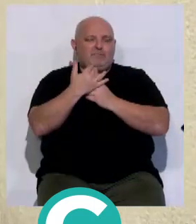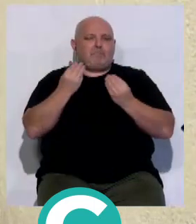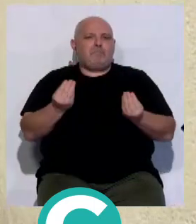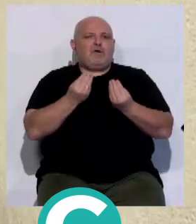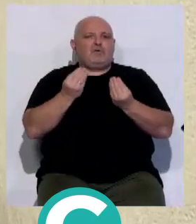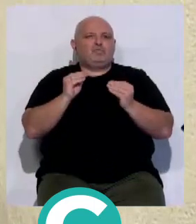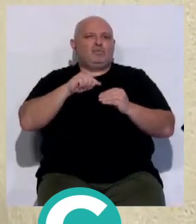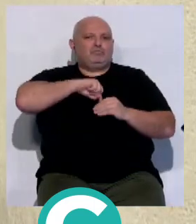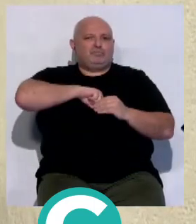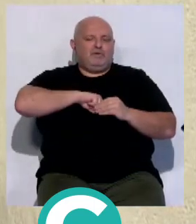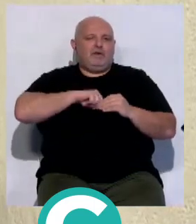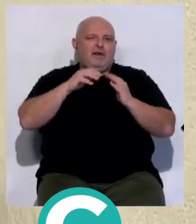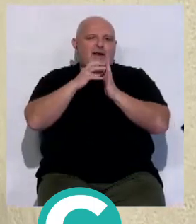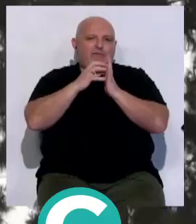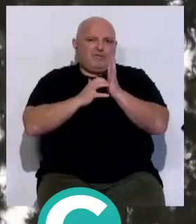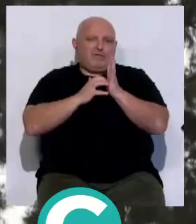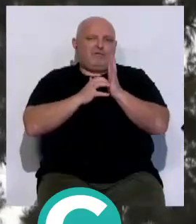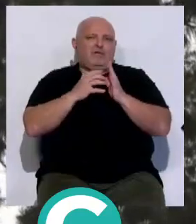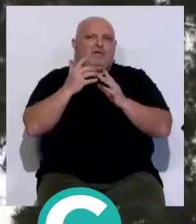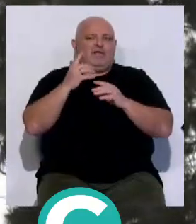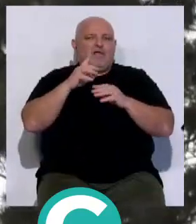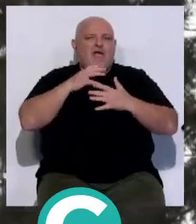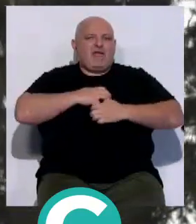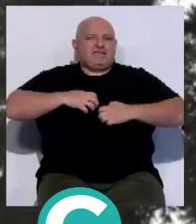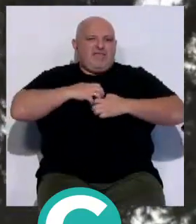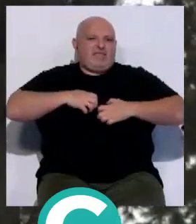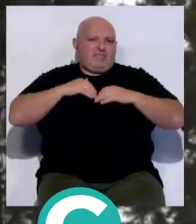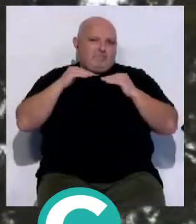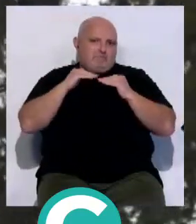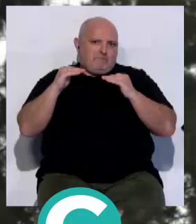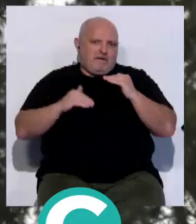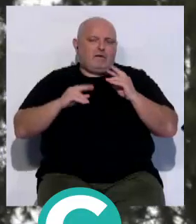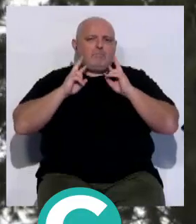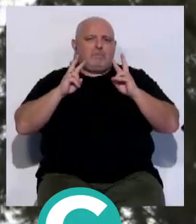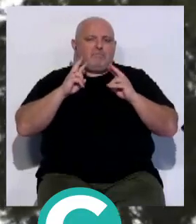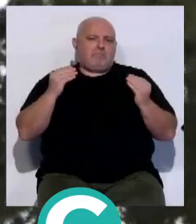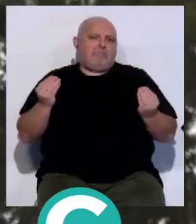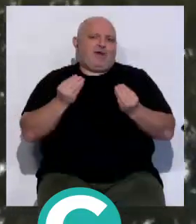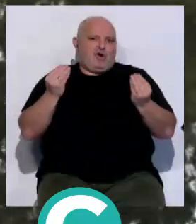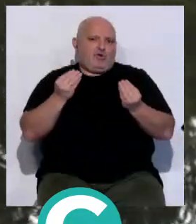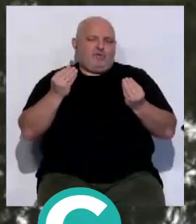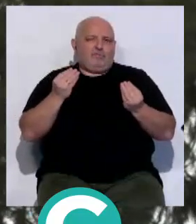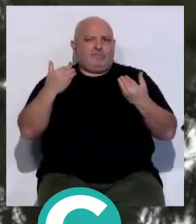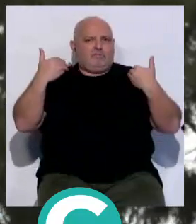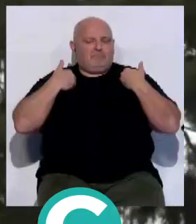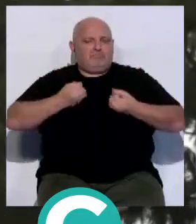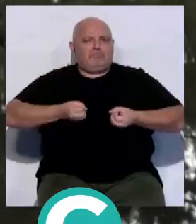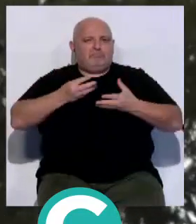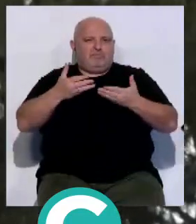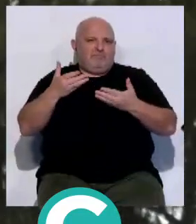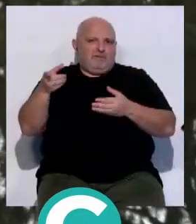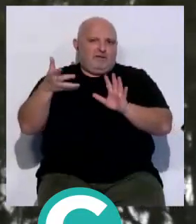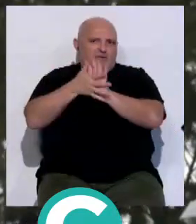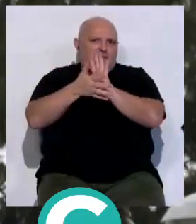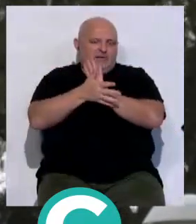mejorando su bienestar y reduciendo los posibles niveles de ansiedad, entre otros beneficios, según destacan los responsables de la unidad